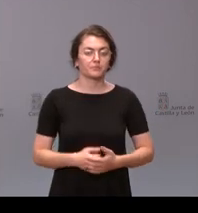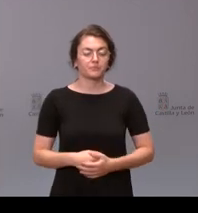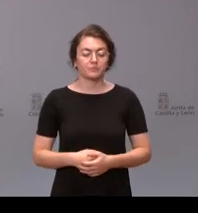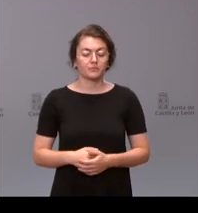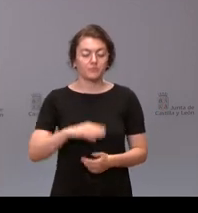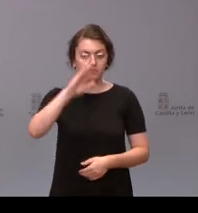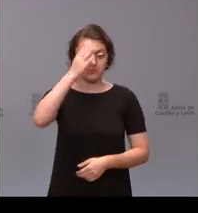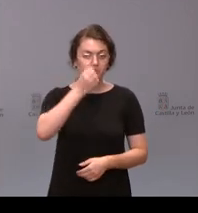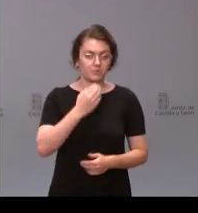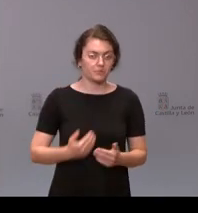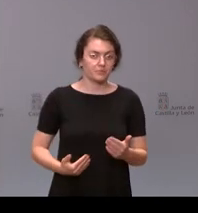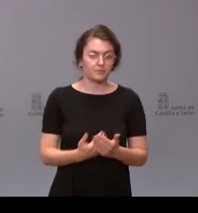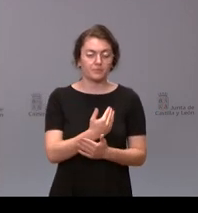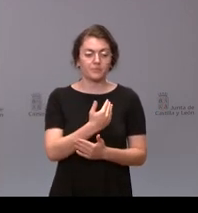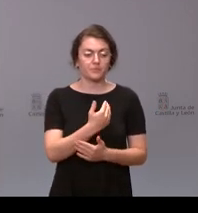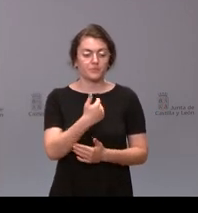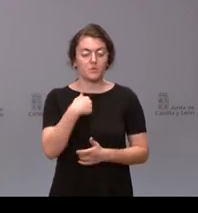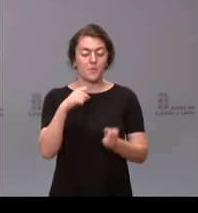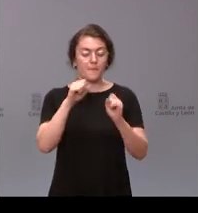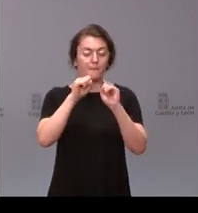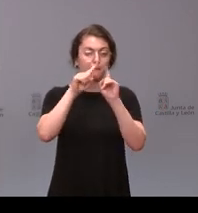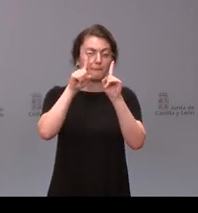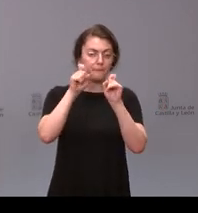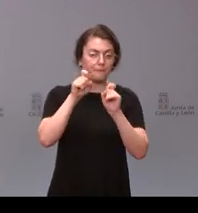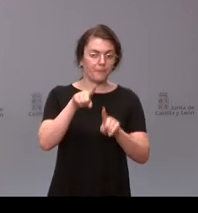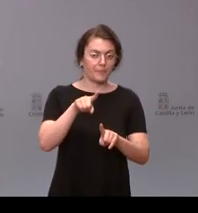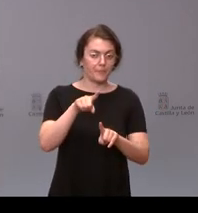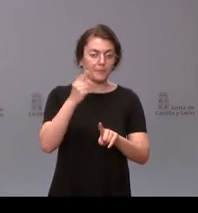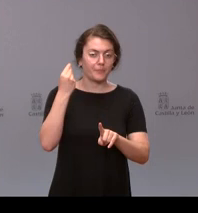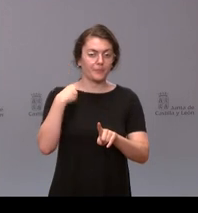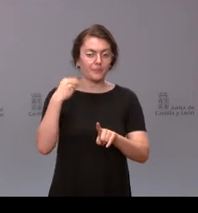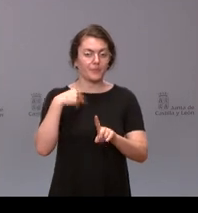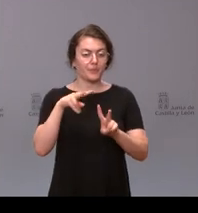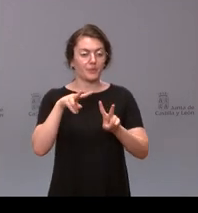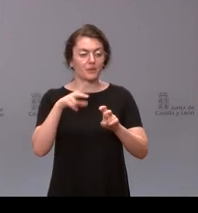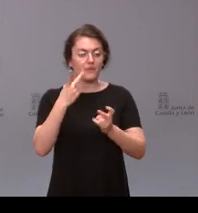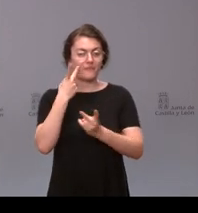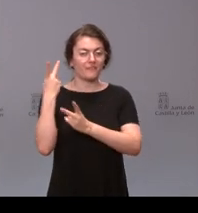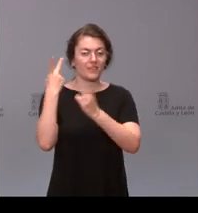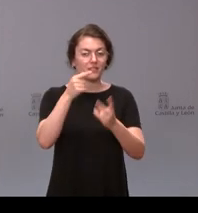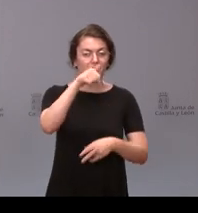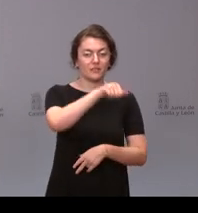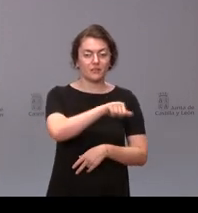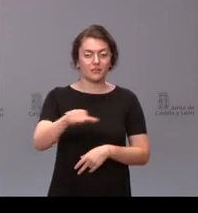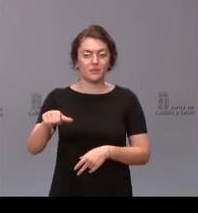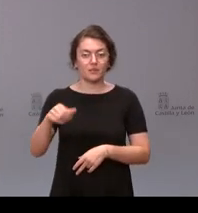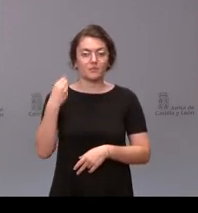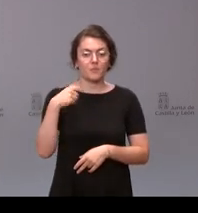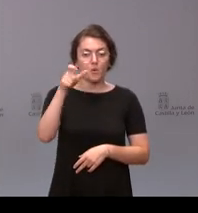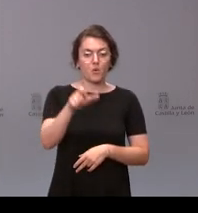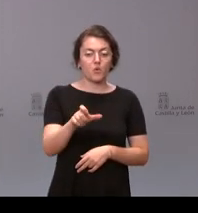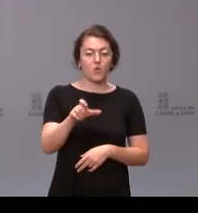Hola, buenos días. Bueno, mi pregunta tiene que ver con la visita que se ha producido esta semana del consejero de Sanidad